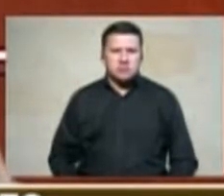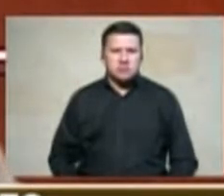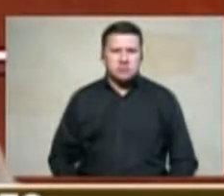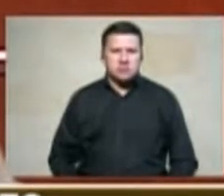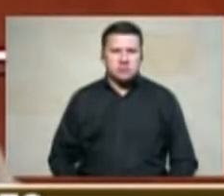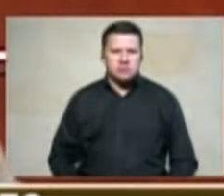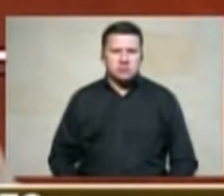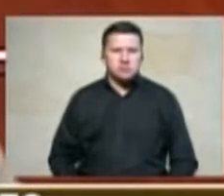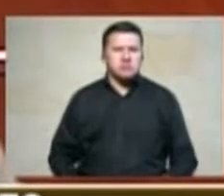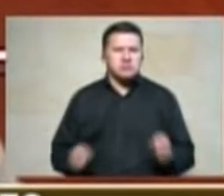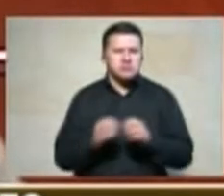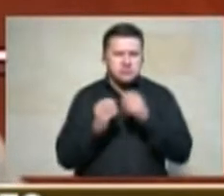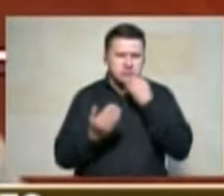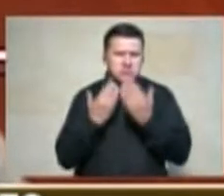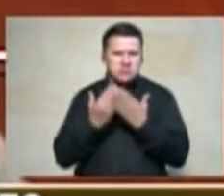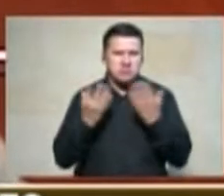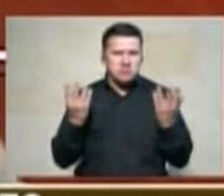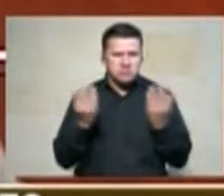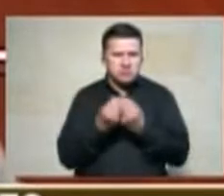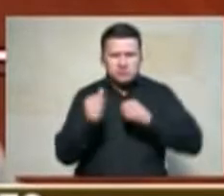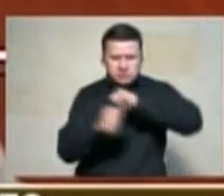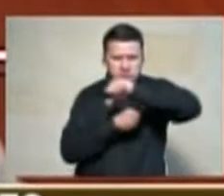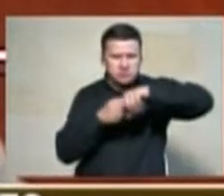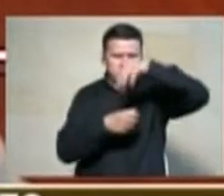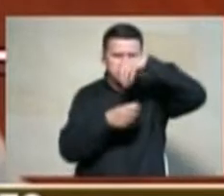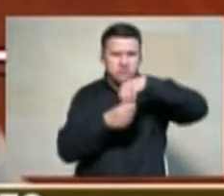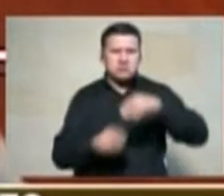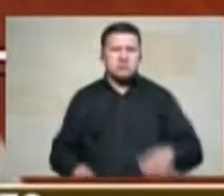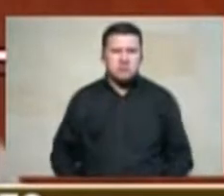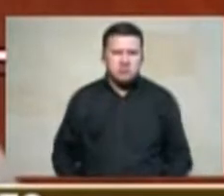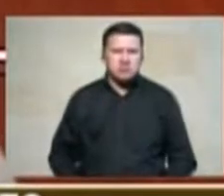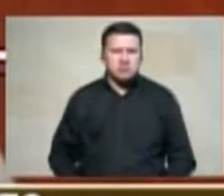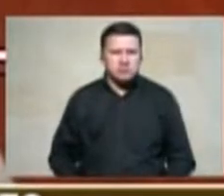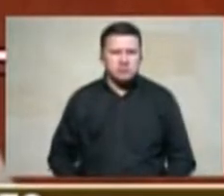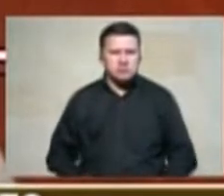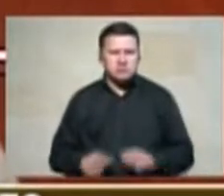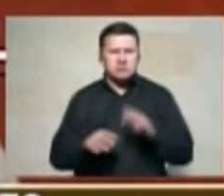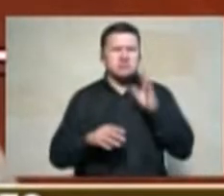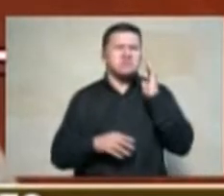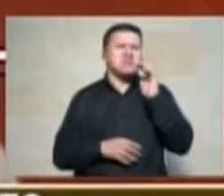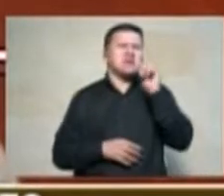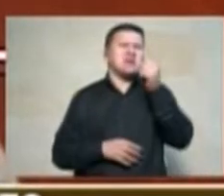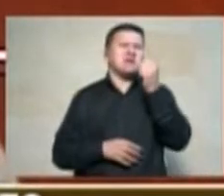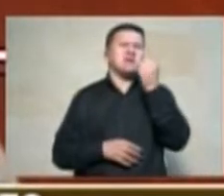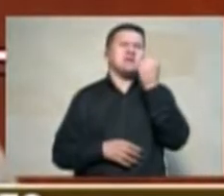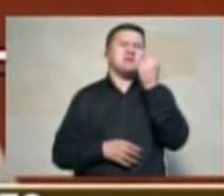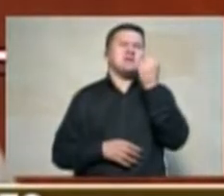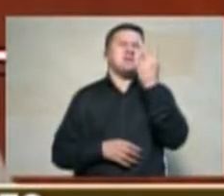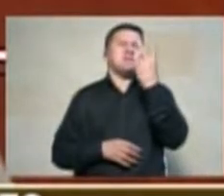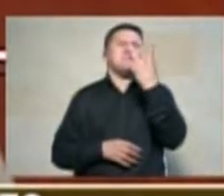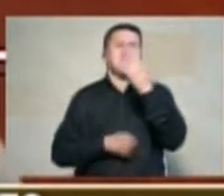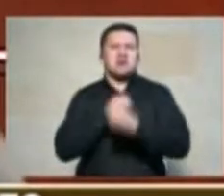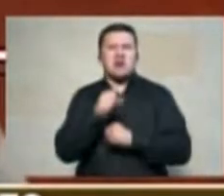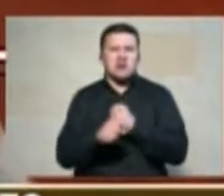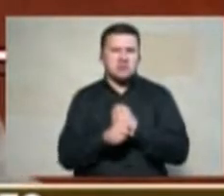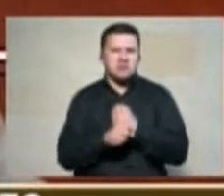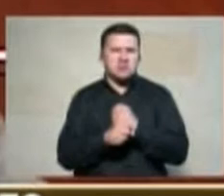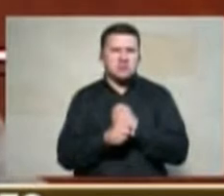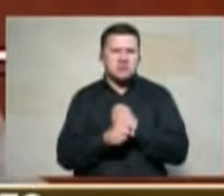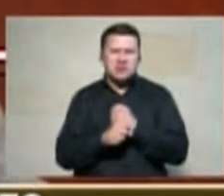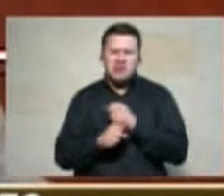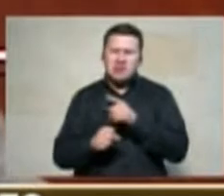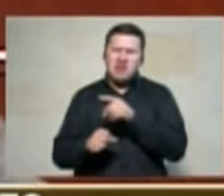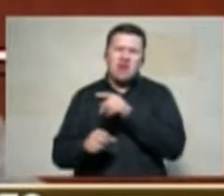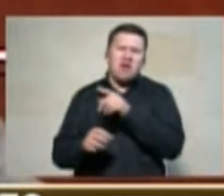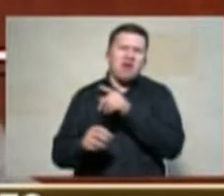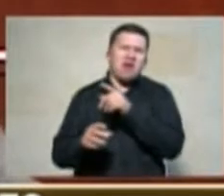que es más fácil compensar a quien se desarraigó hace 10, 15, 20, 25 años que